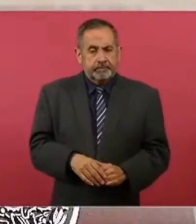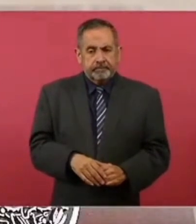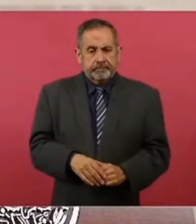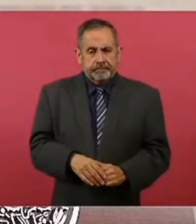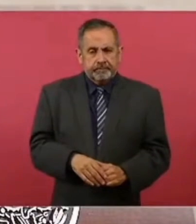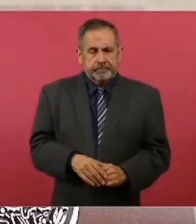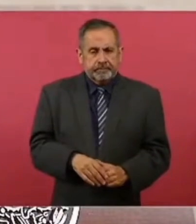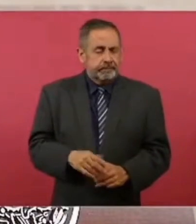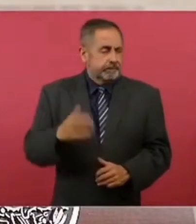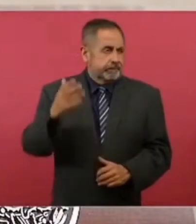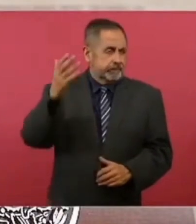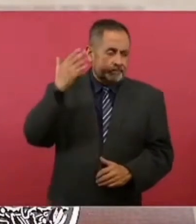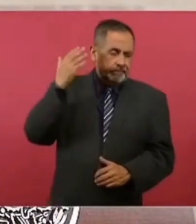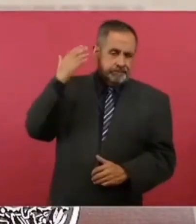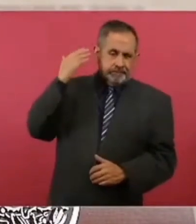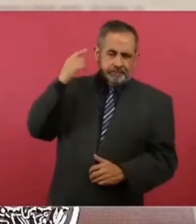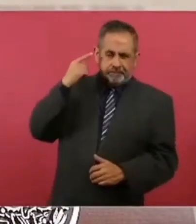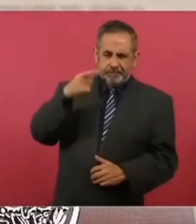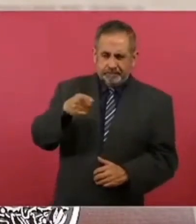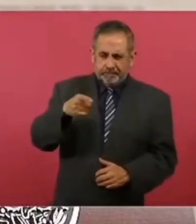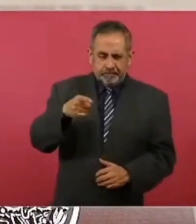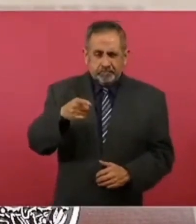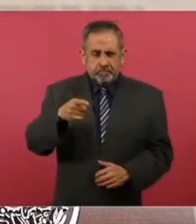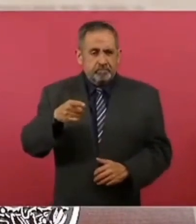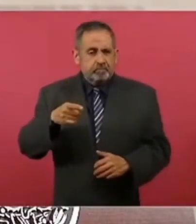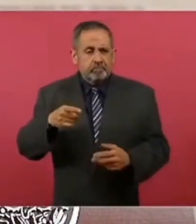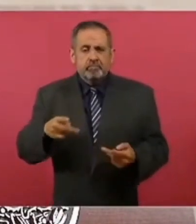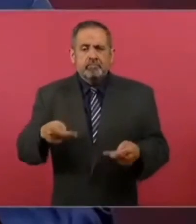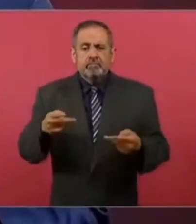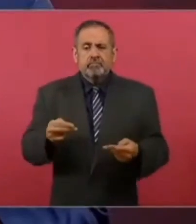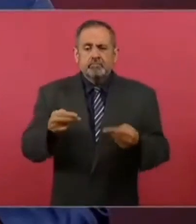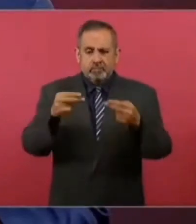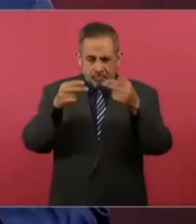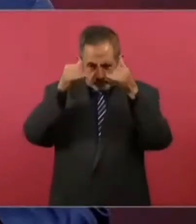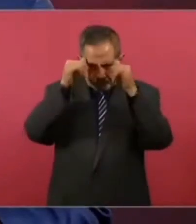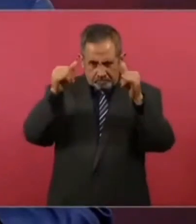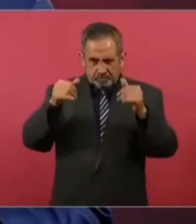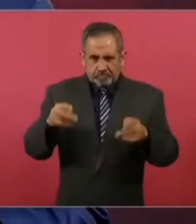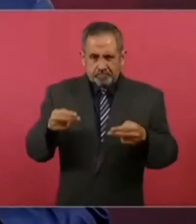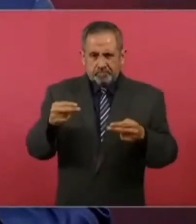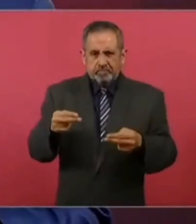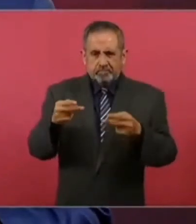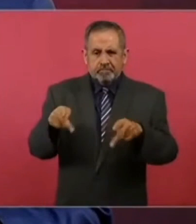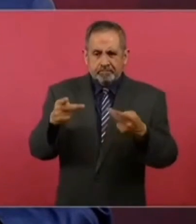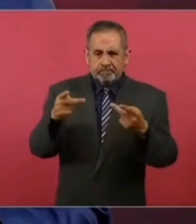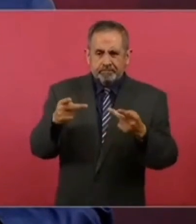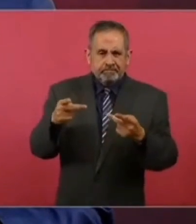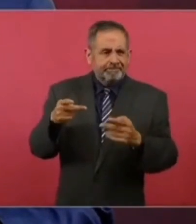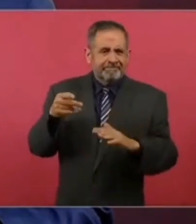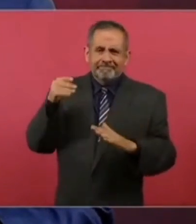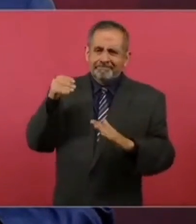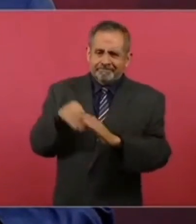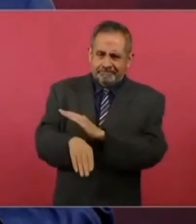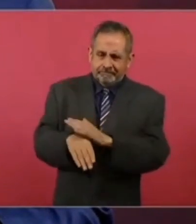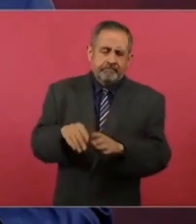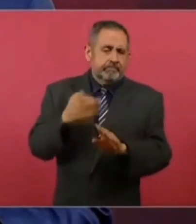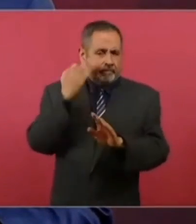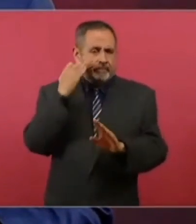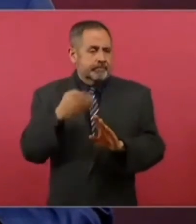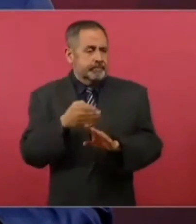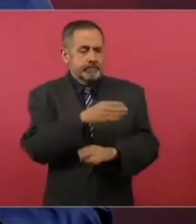se cayó por completo la actividad ganadera en el periodo neoliberal, pues